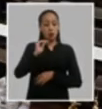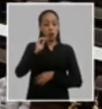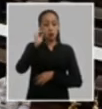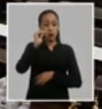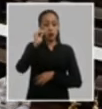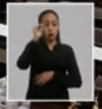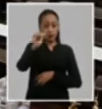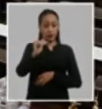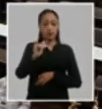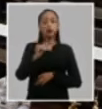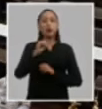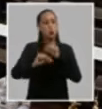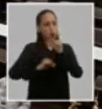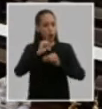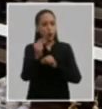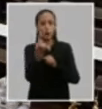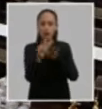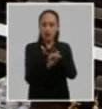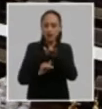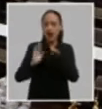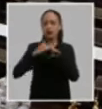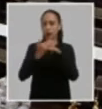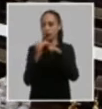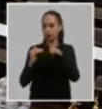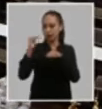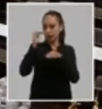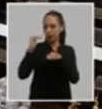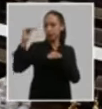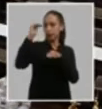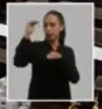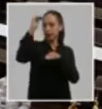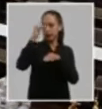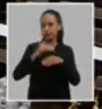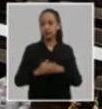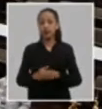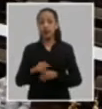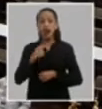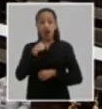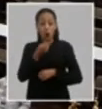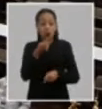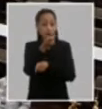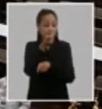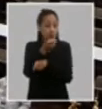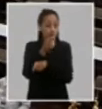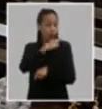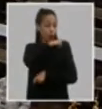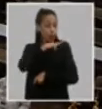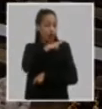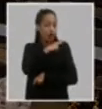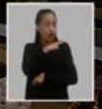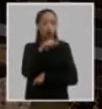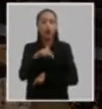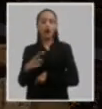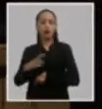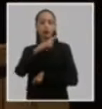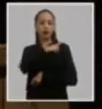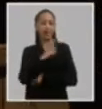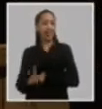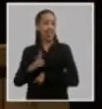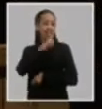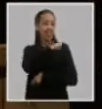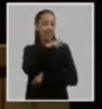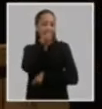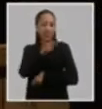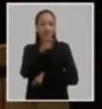la aplicación de la política de cuadros es una responsabilidad de los jefes y constituye una actividad priorizada e indelegable para